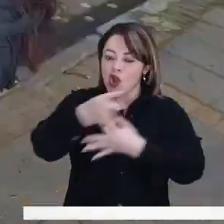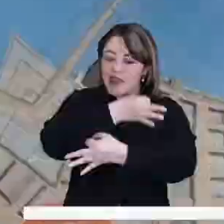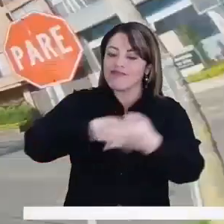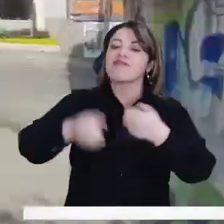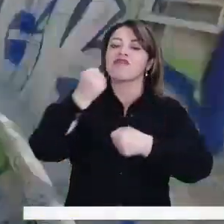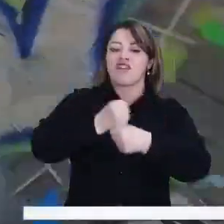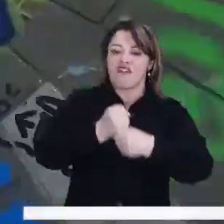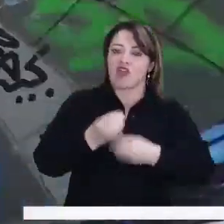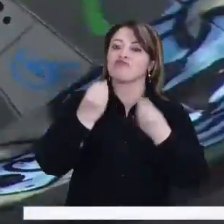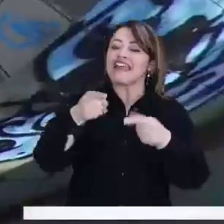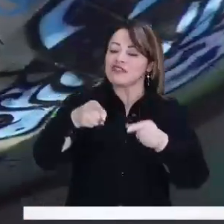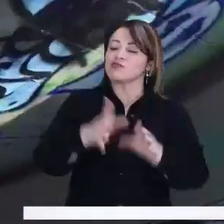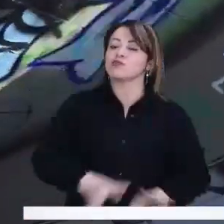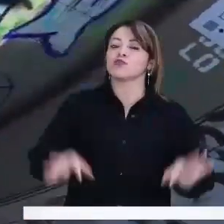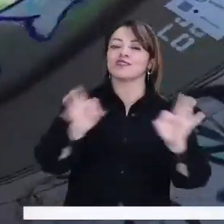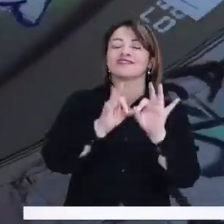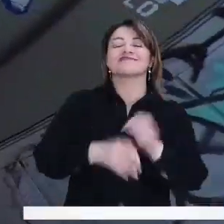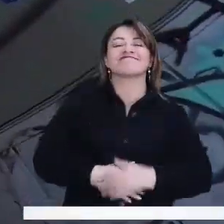trabajo.